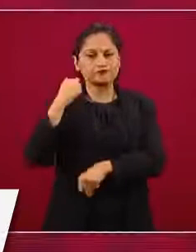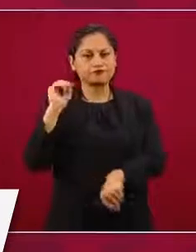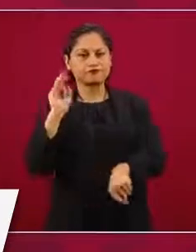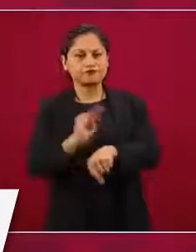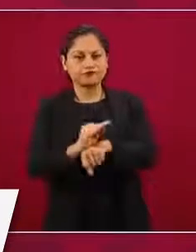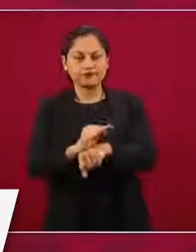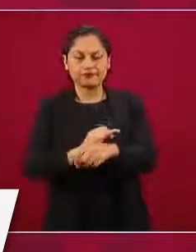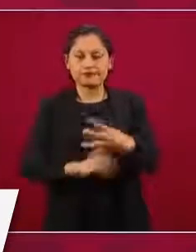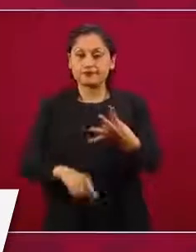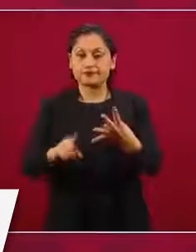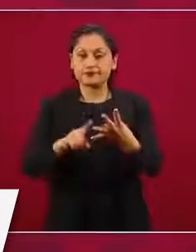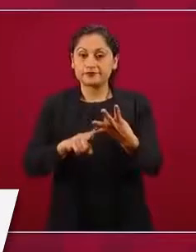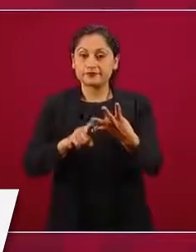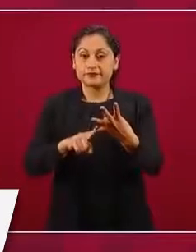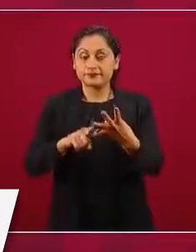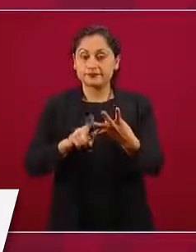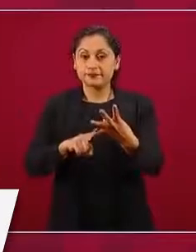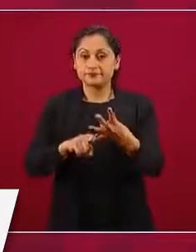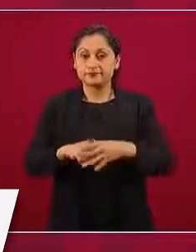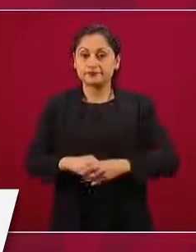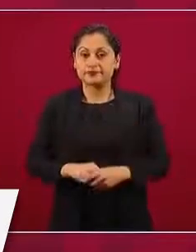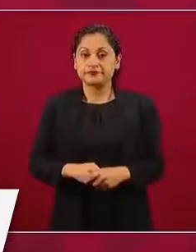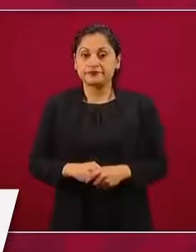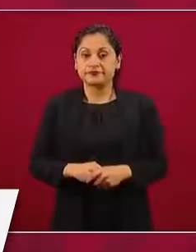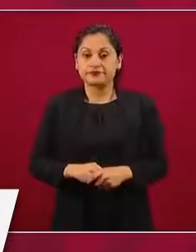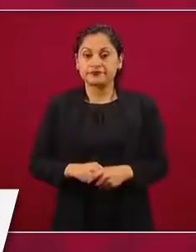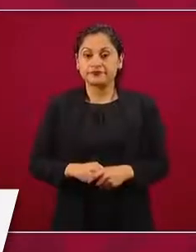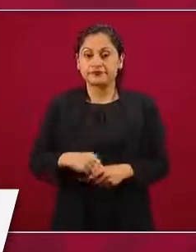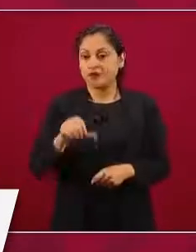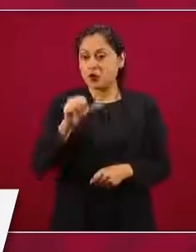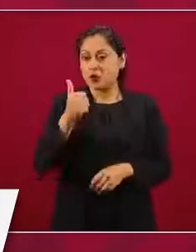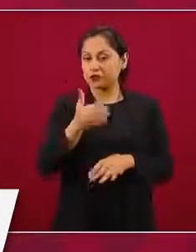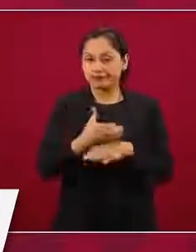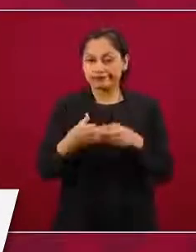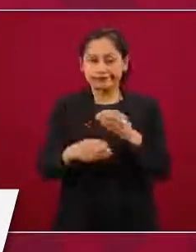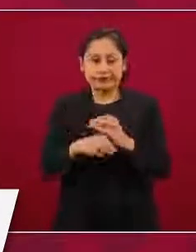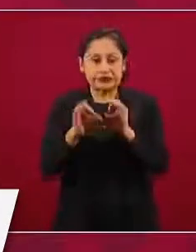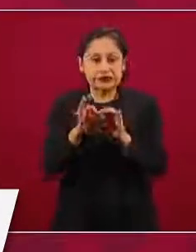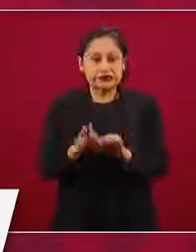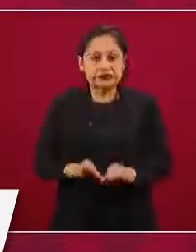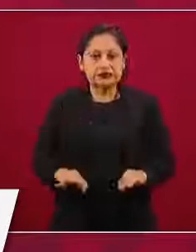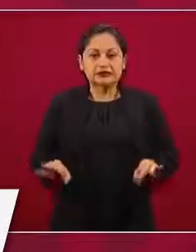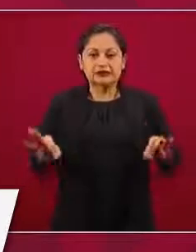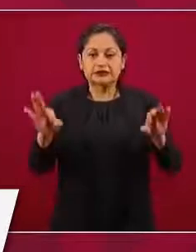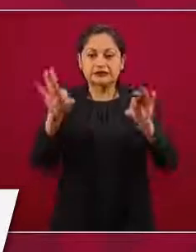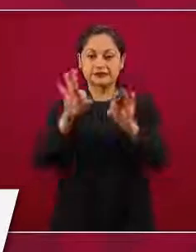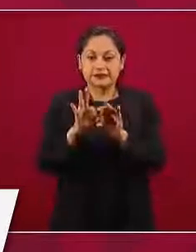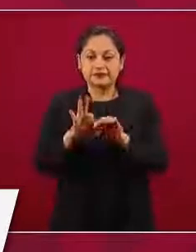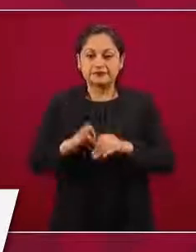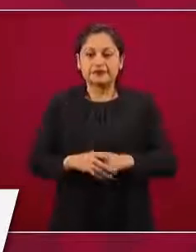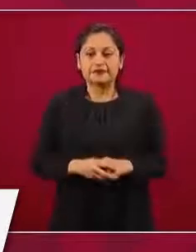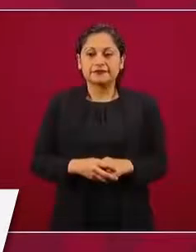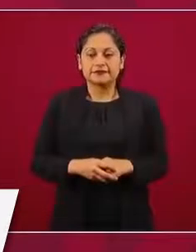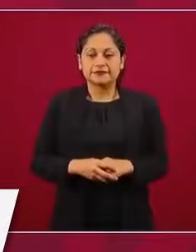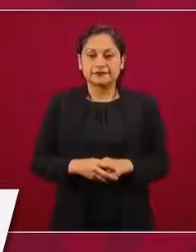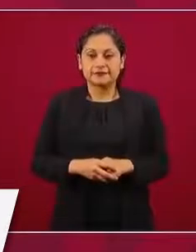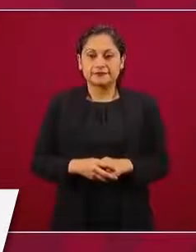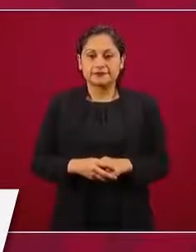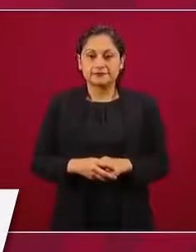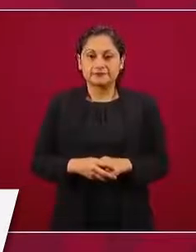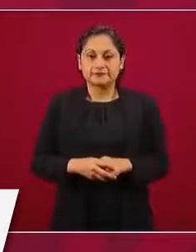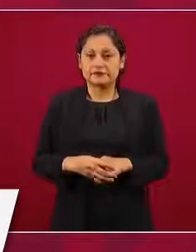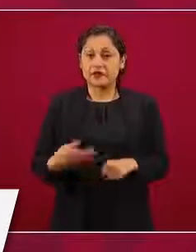Cuarto, una cosa fundamental e importante, se incrementa